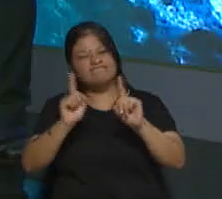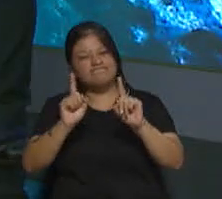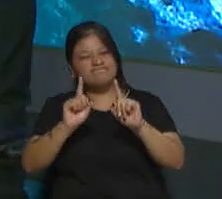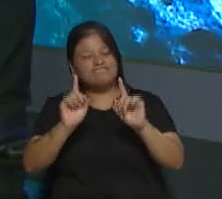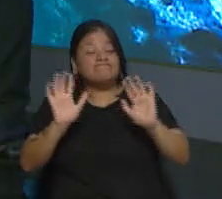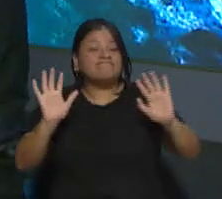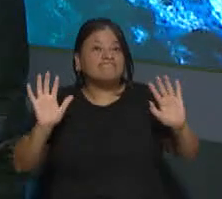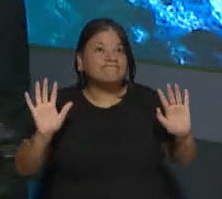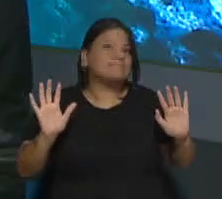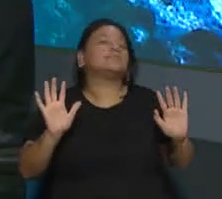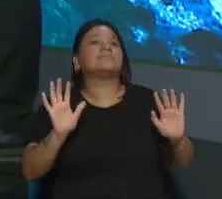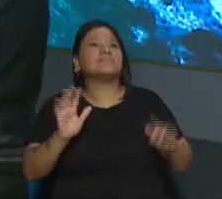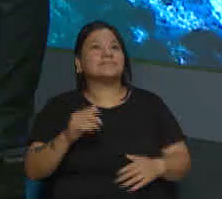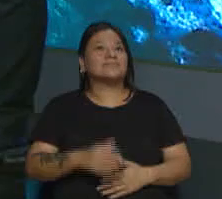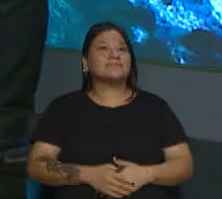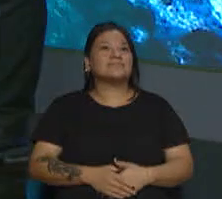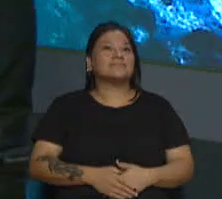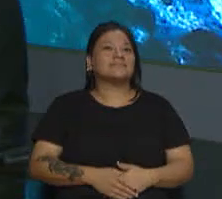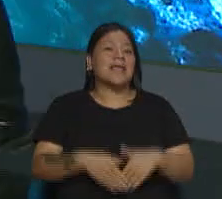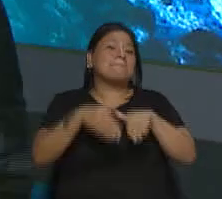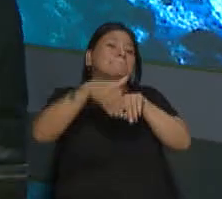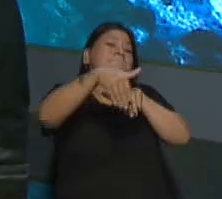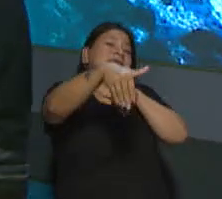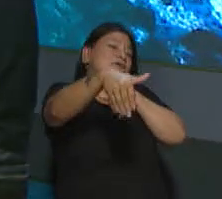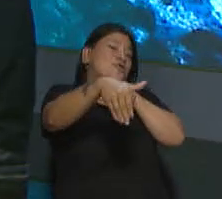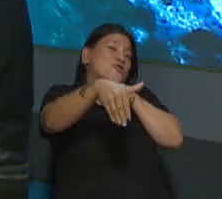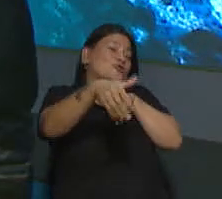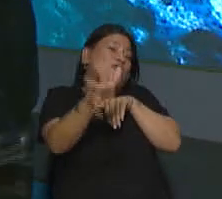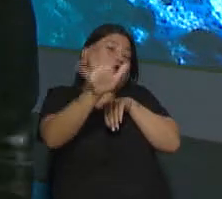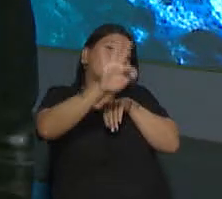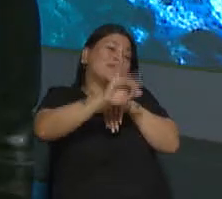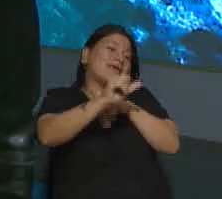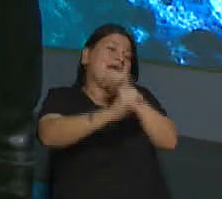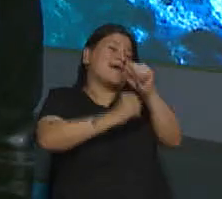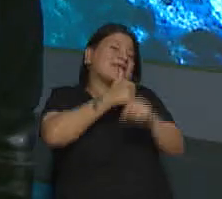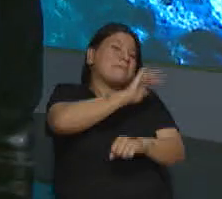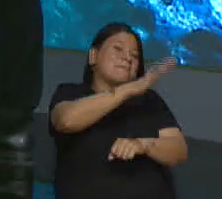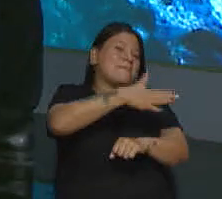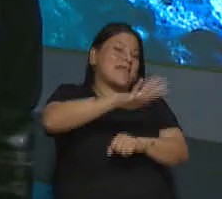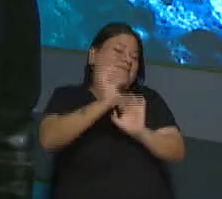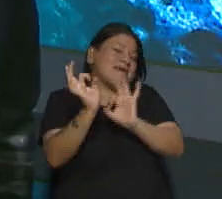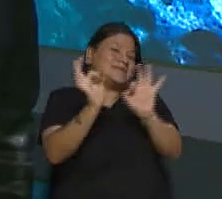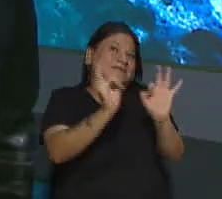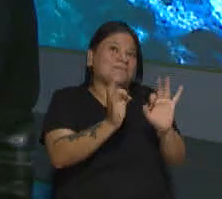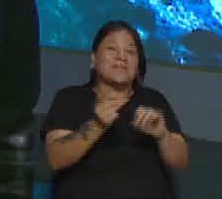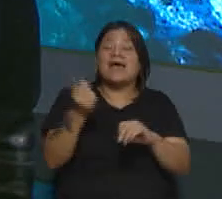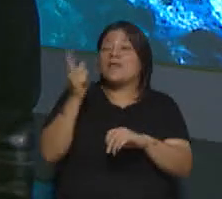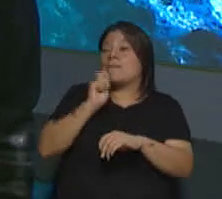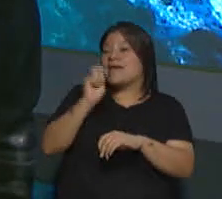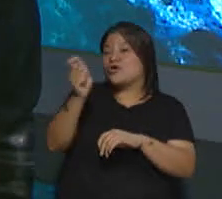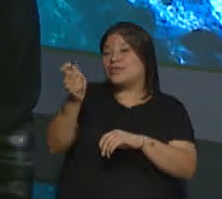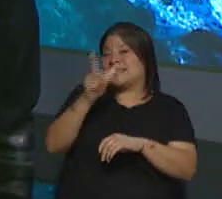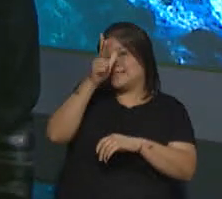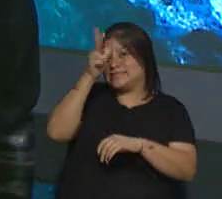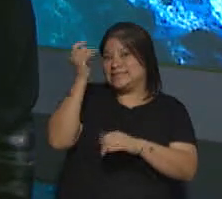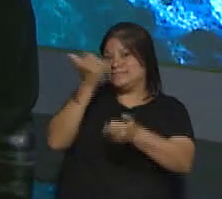departamento en Los Andes y te tomás la bus todos los días para llegar a Reñaca, más o menos. Sí. Módica Azul. Ayer nos contaba el colega chileno y nos decía que hay